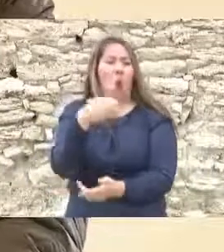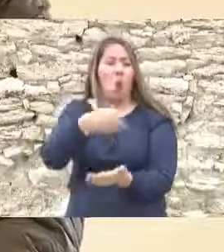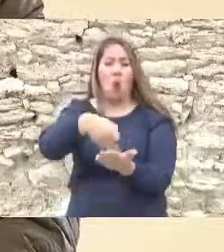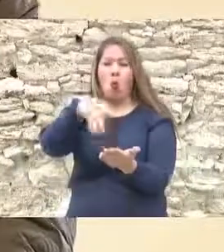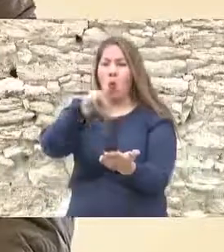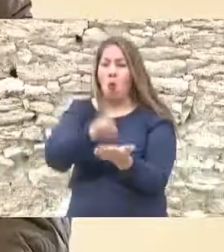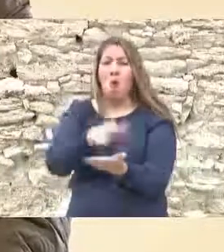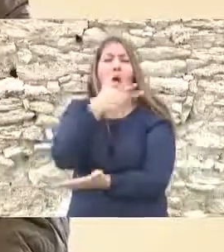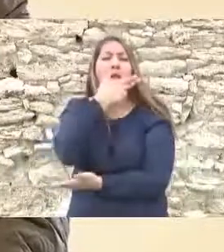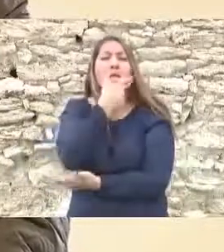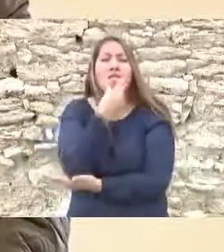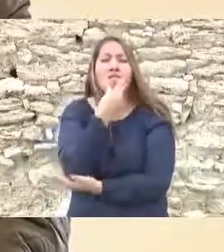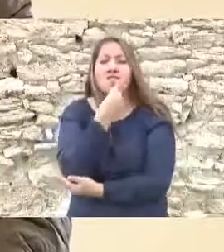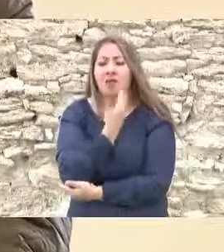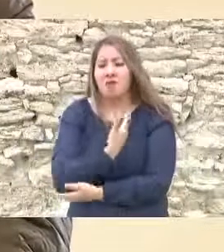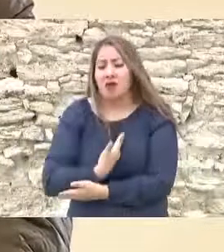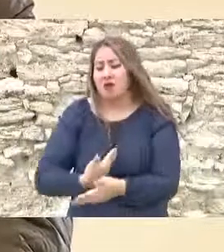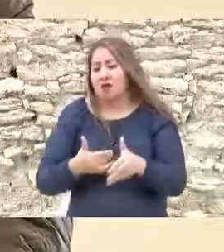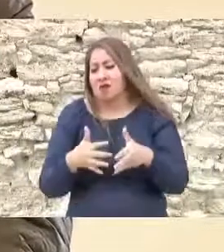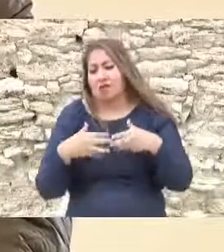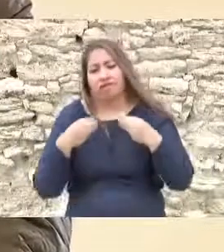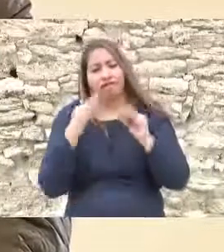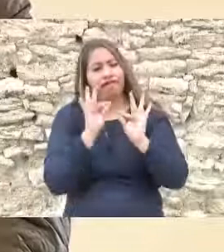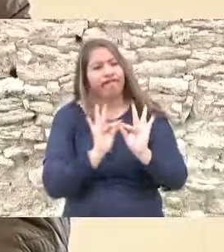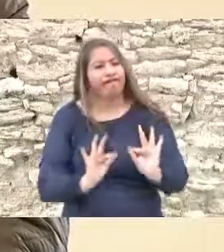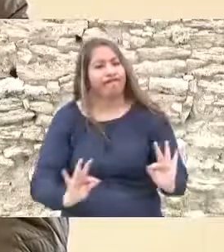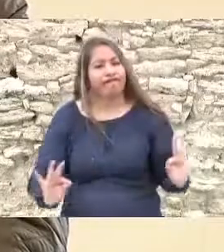presidente de México